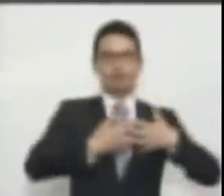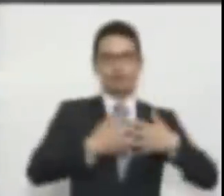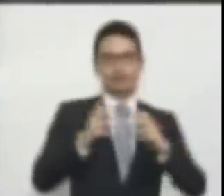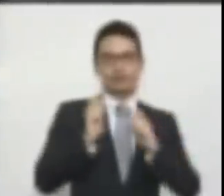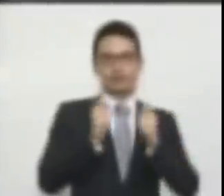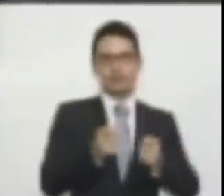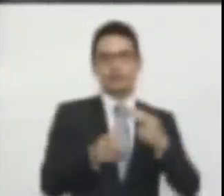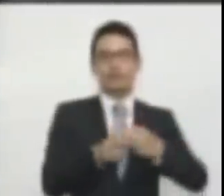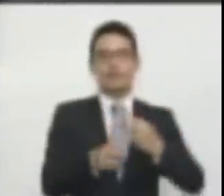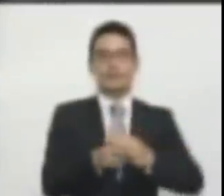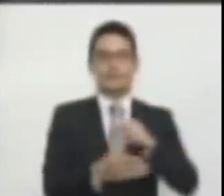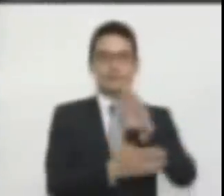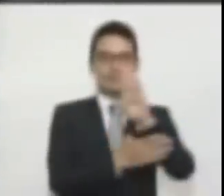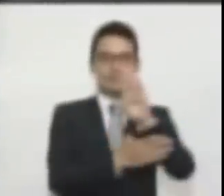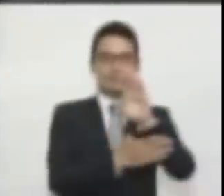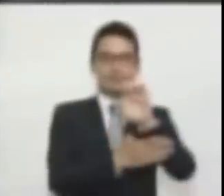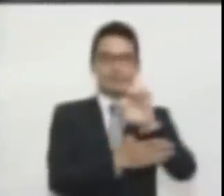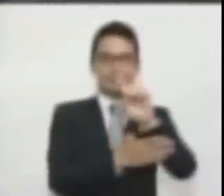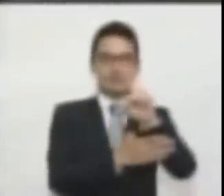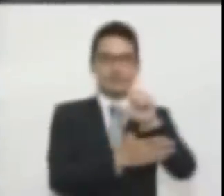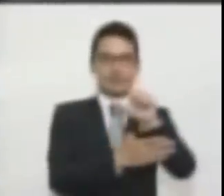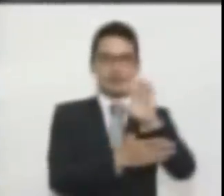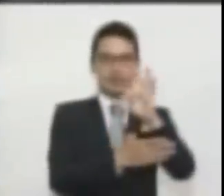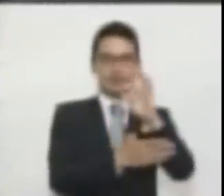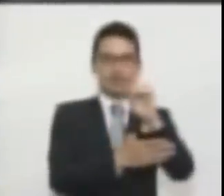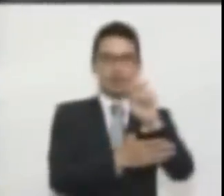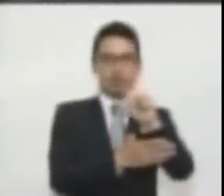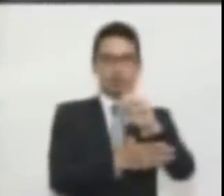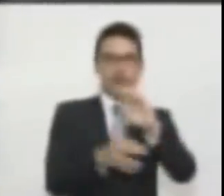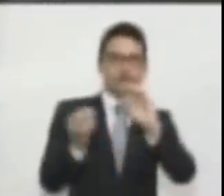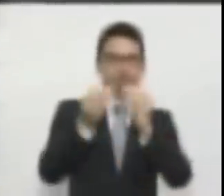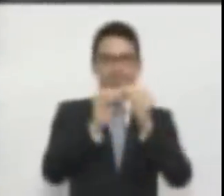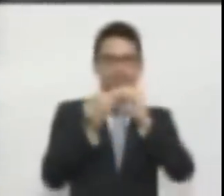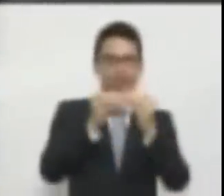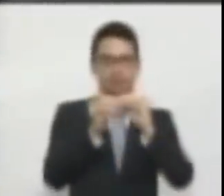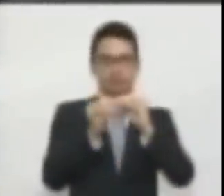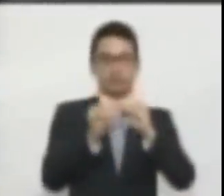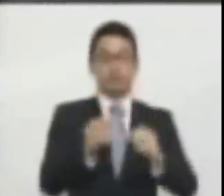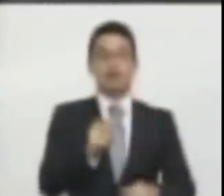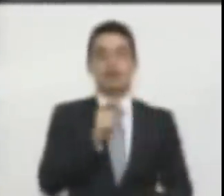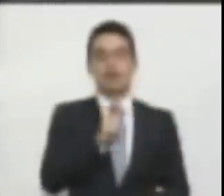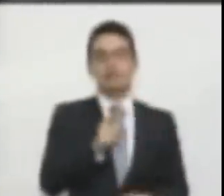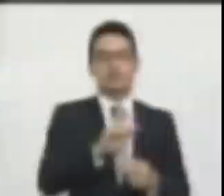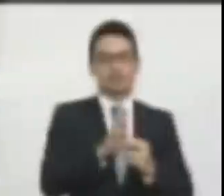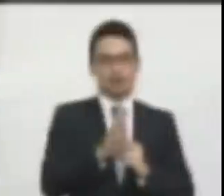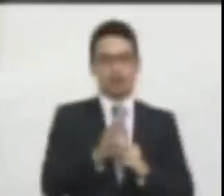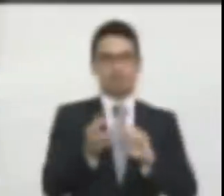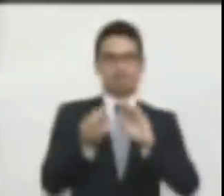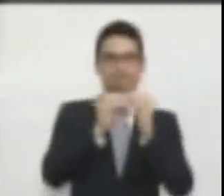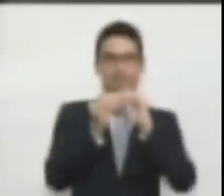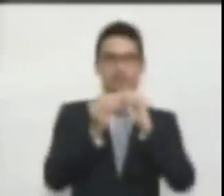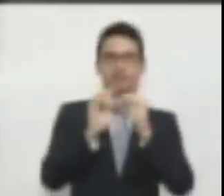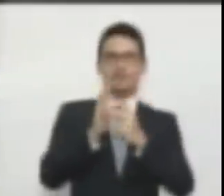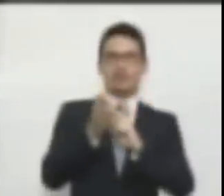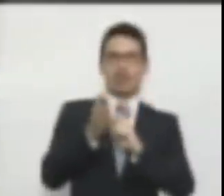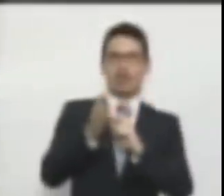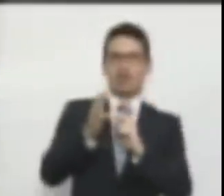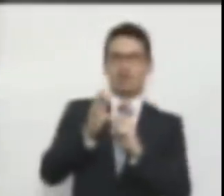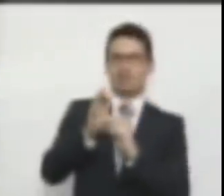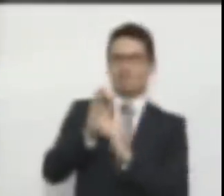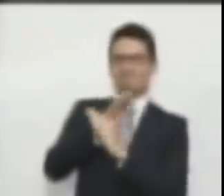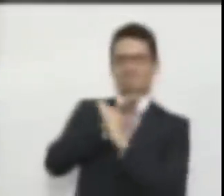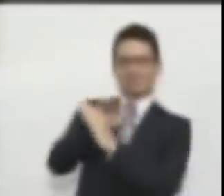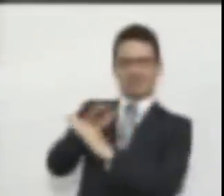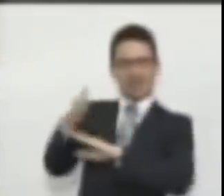besatón y que además expresaron que era una forma de rechazo a mi modesta